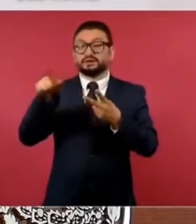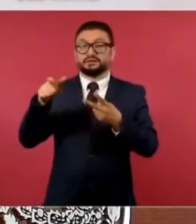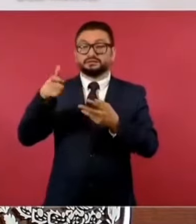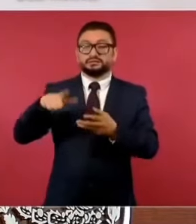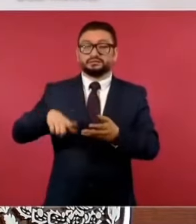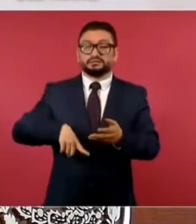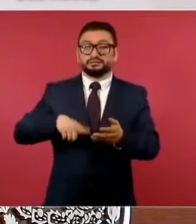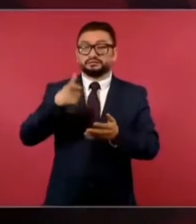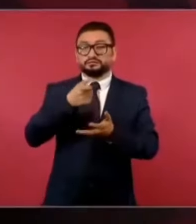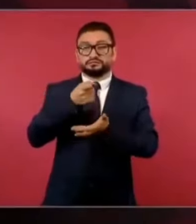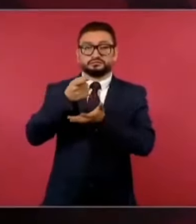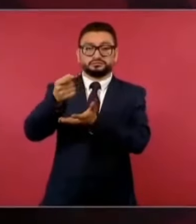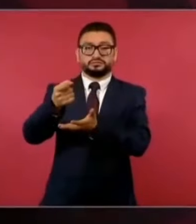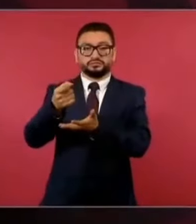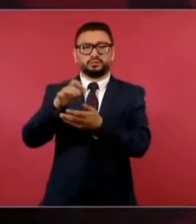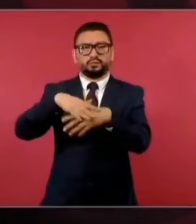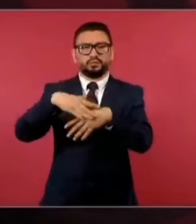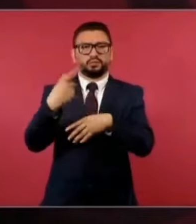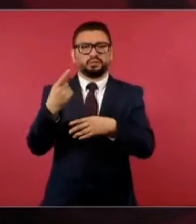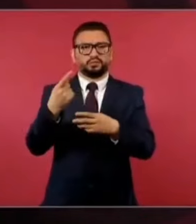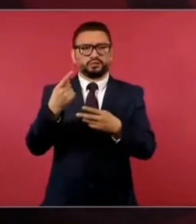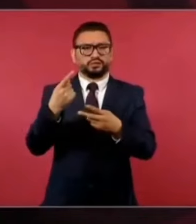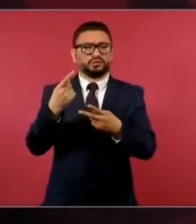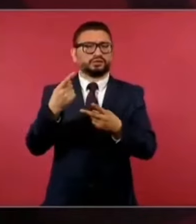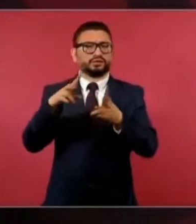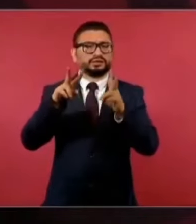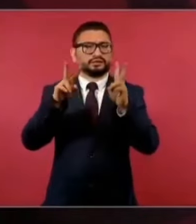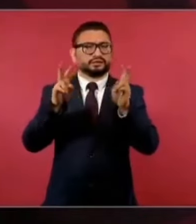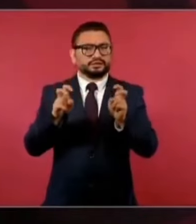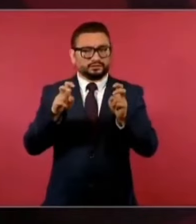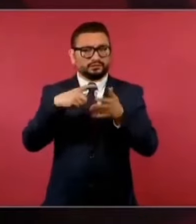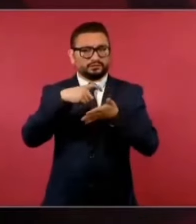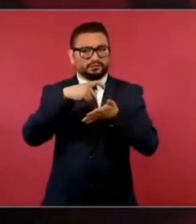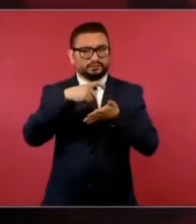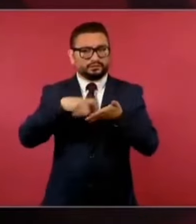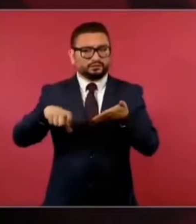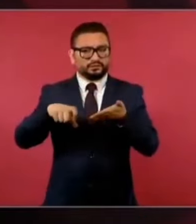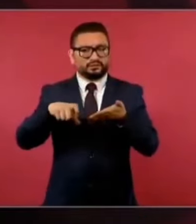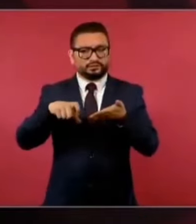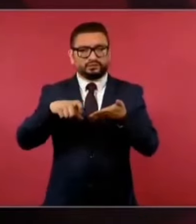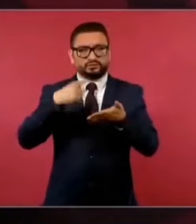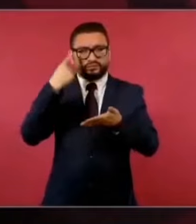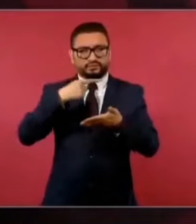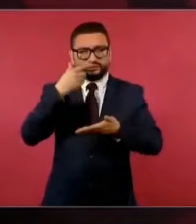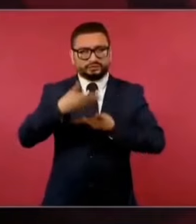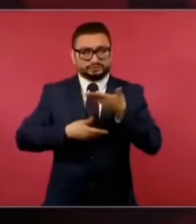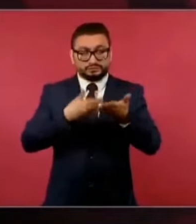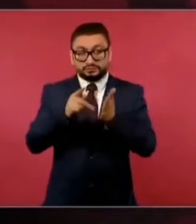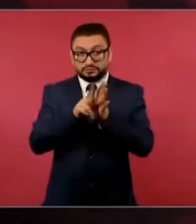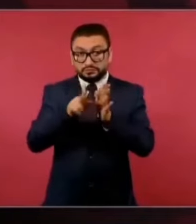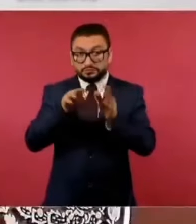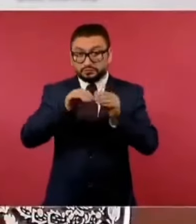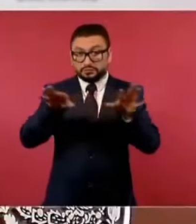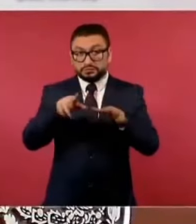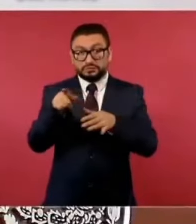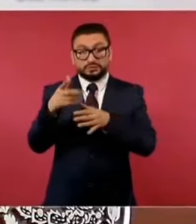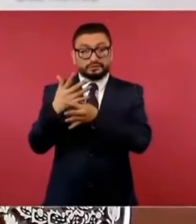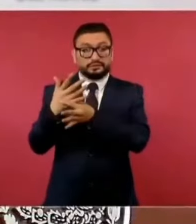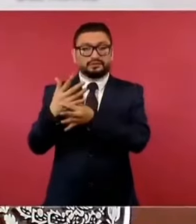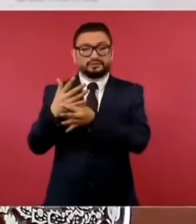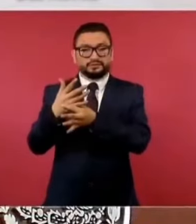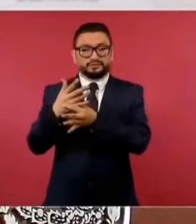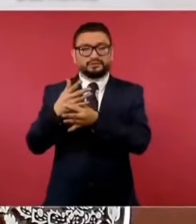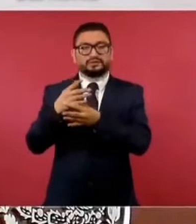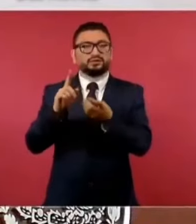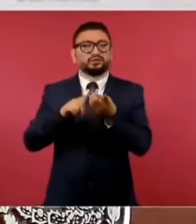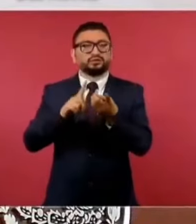por compra de servicios periodísticos directamente o